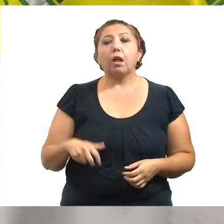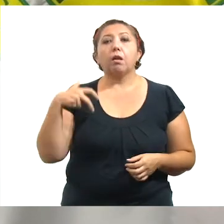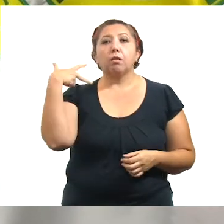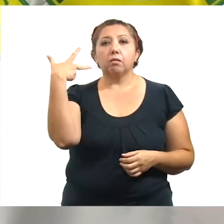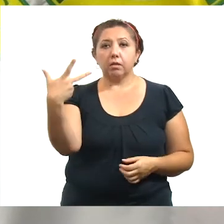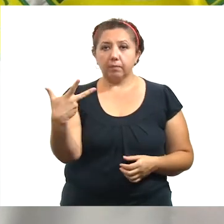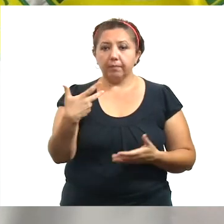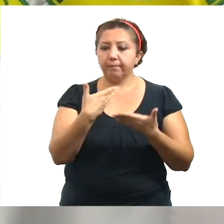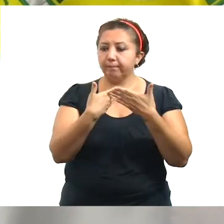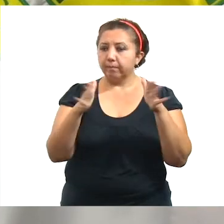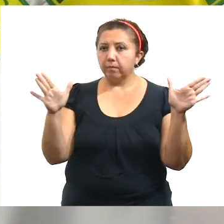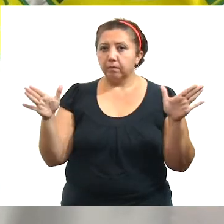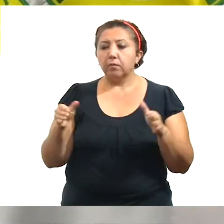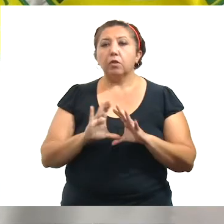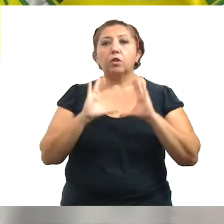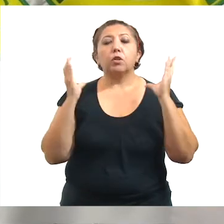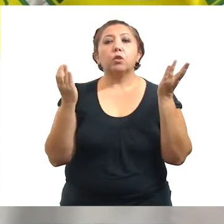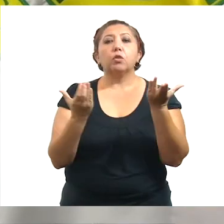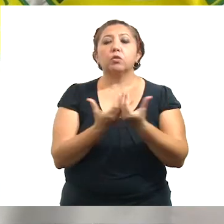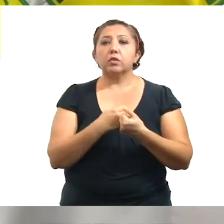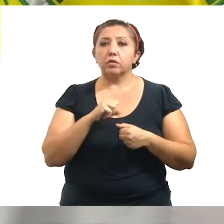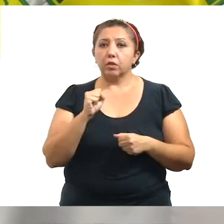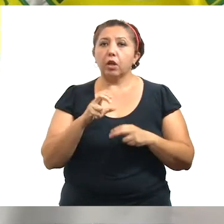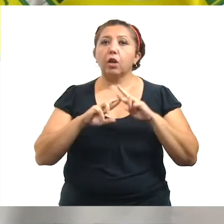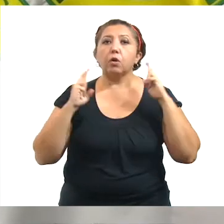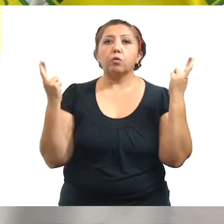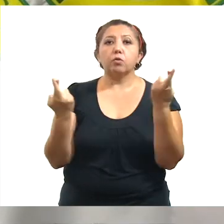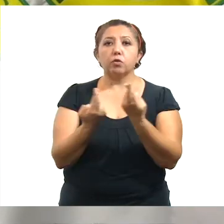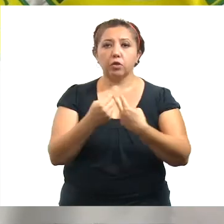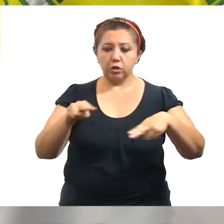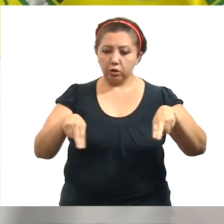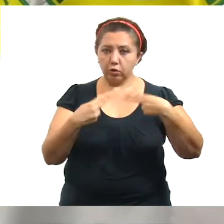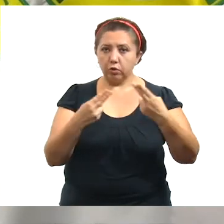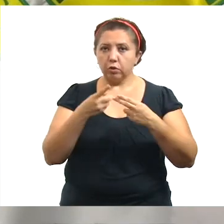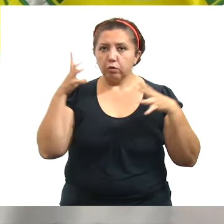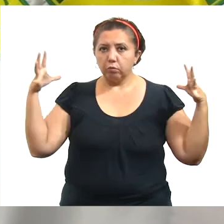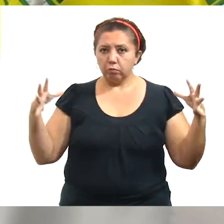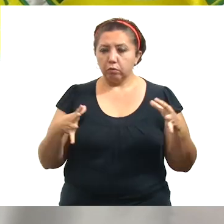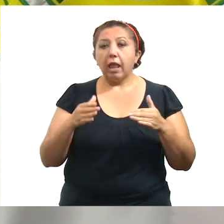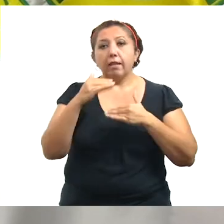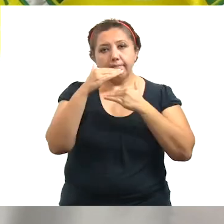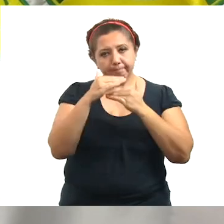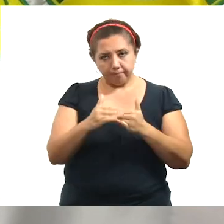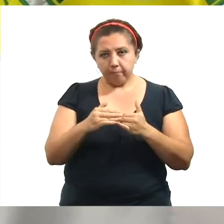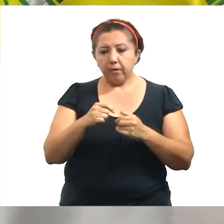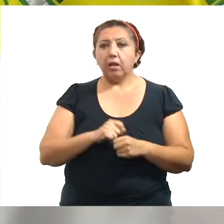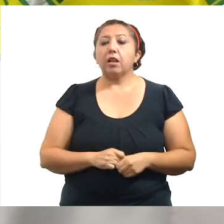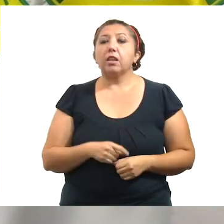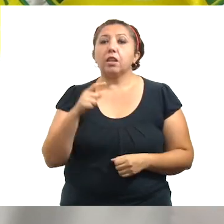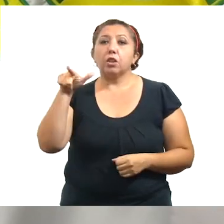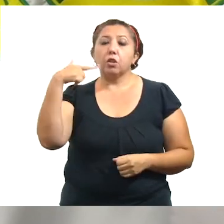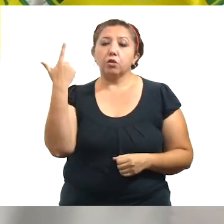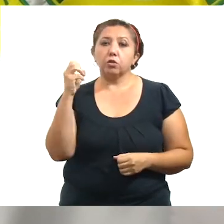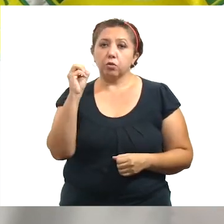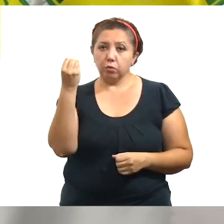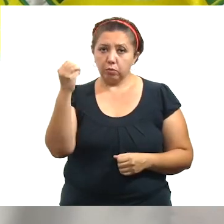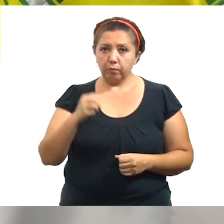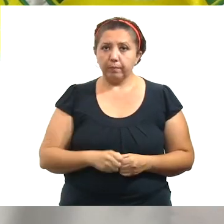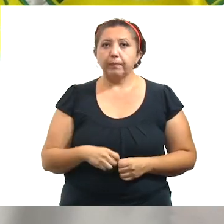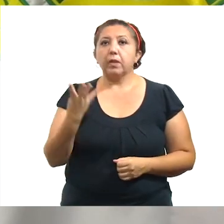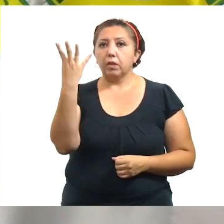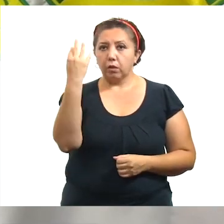Octavo, apertura de congresos, convenciones y reuniones de negocios con aforo limitado y gradual a partir del 12 de octubre.